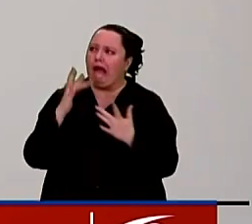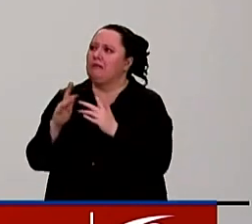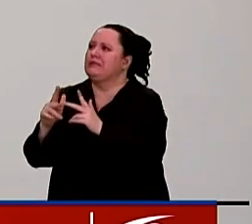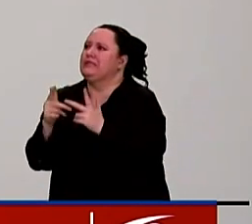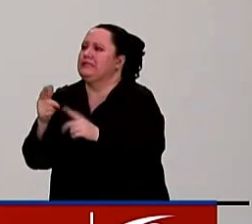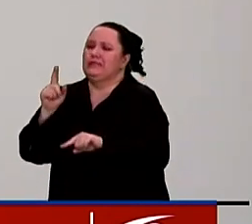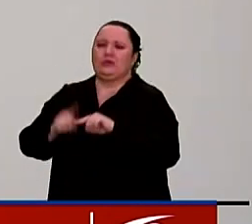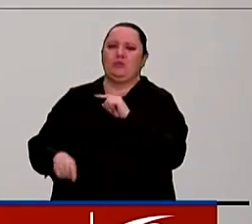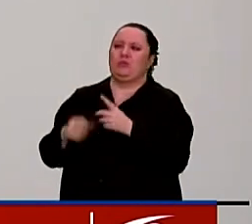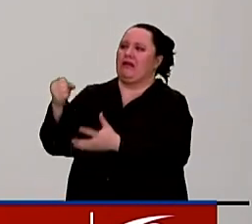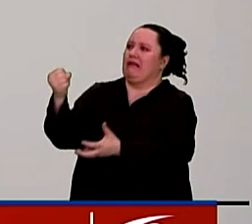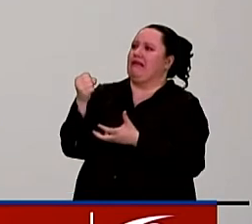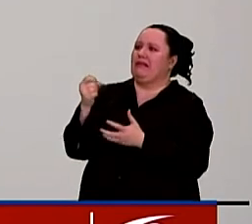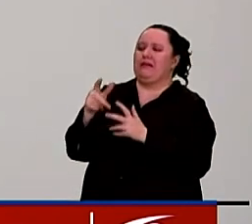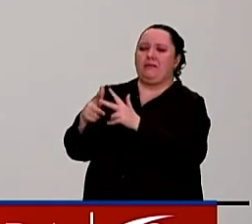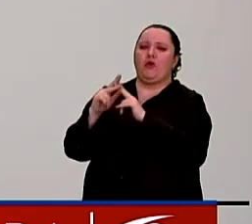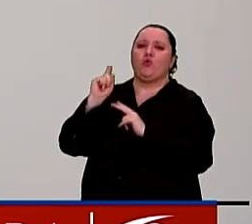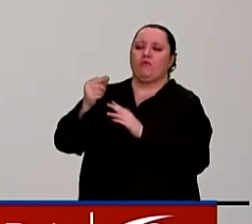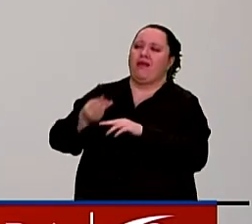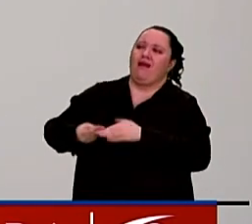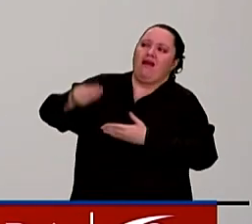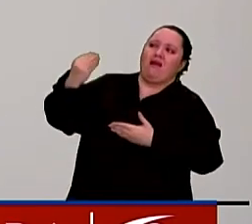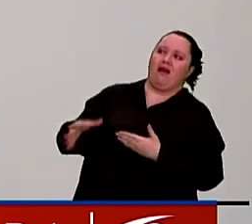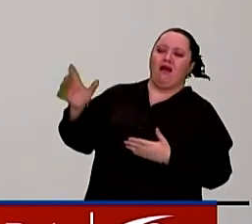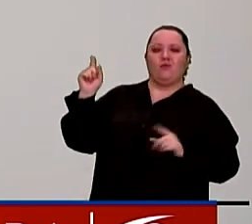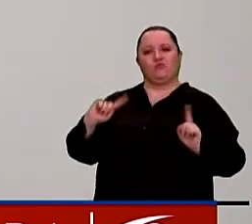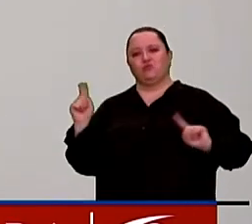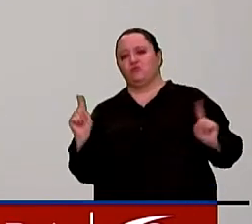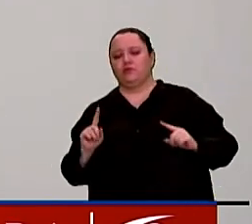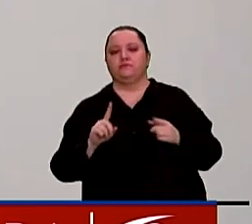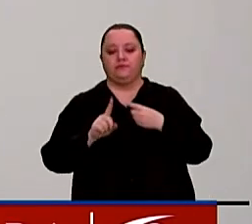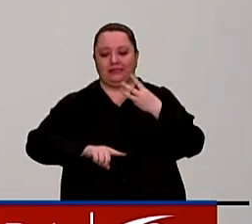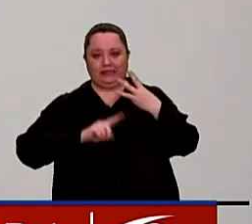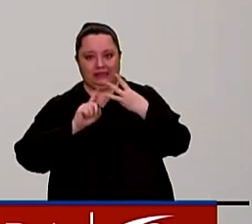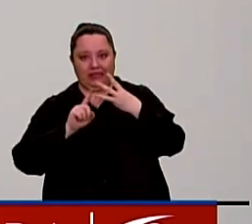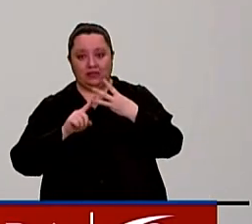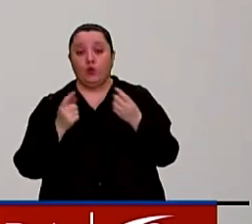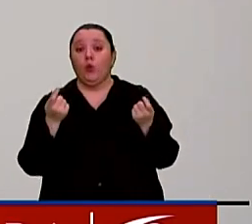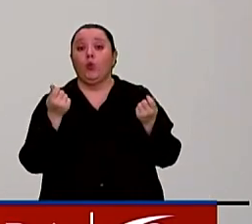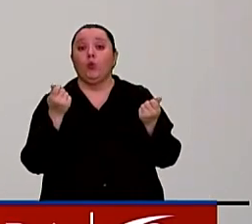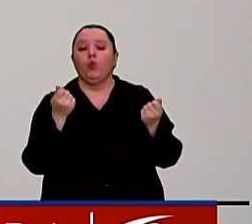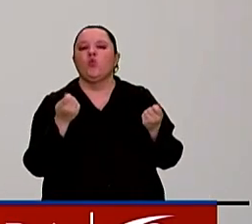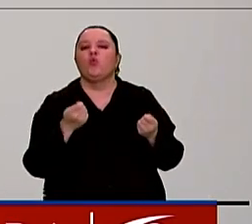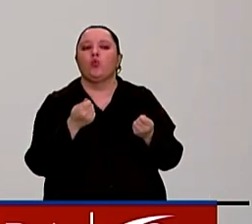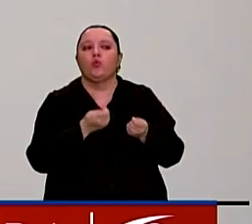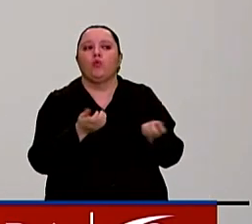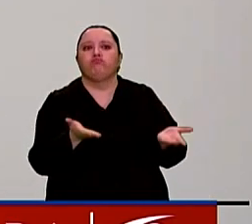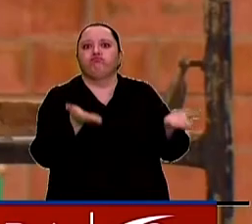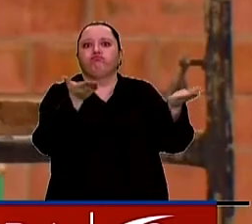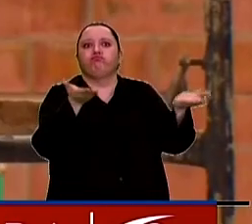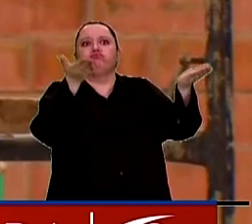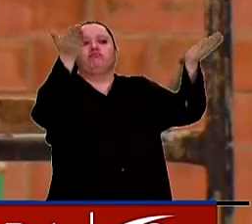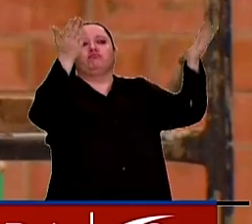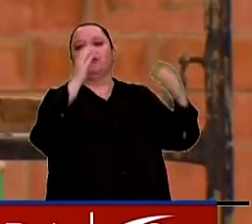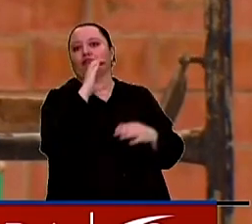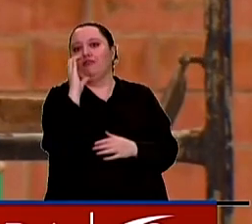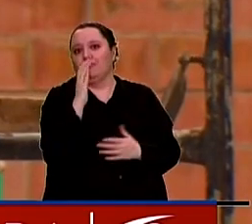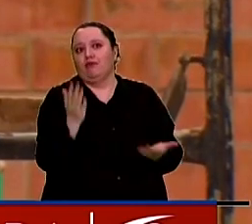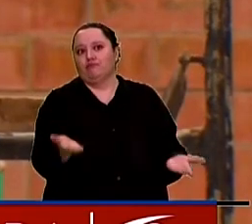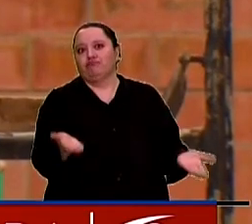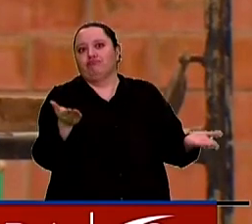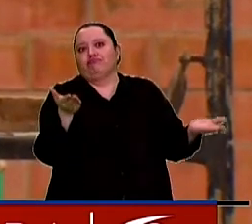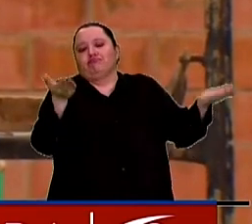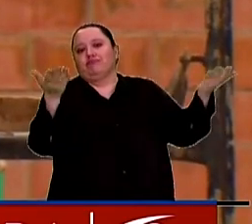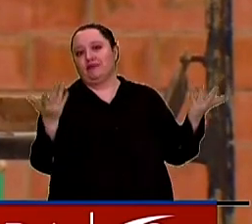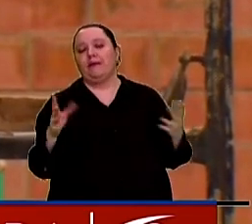créditos por su alto costo. Tercero, la inflación sigue siendo alta en el país y el